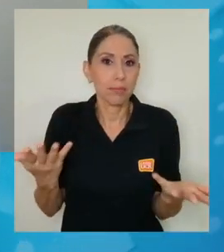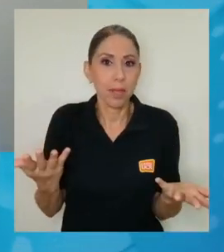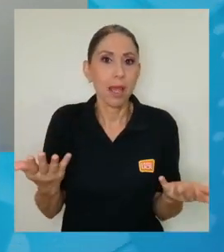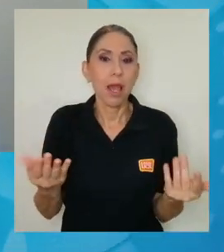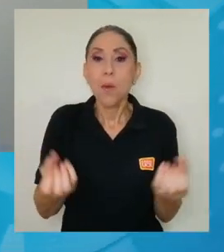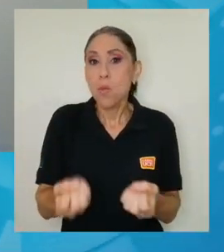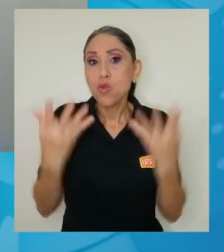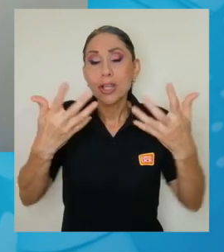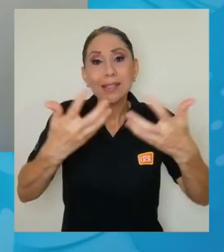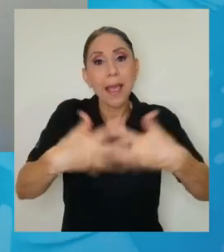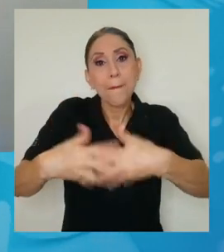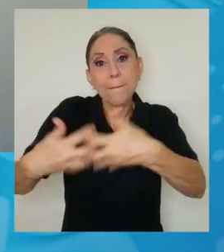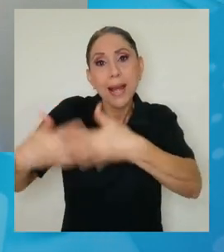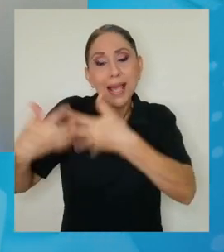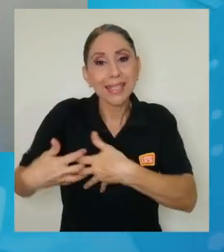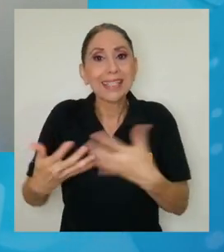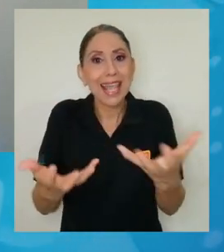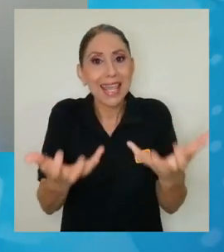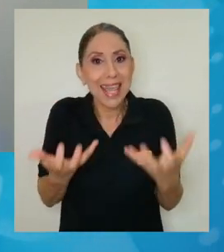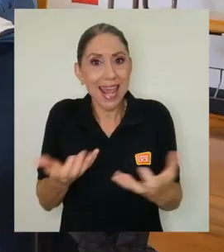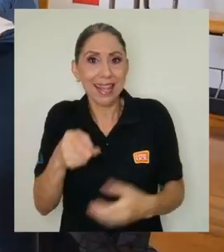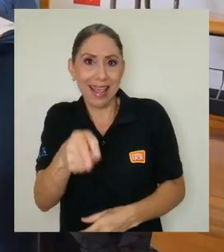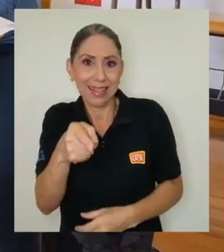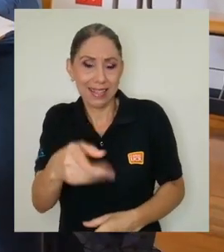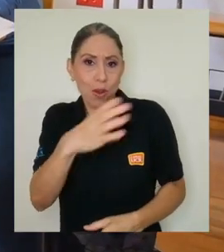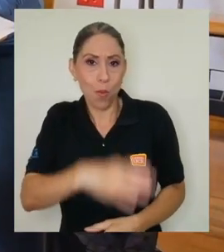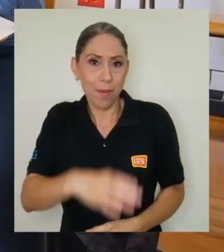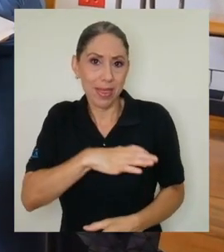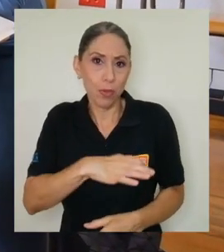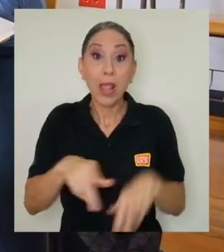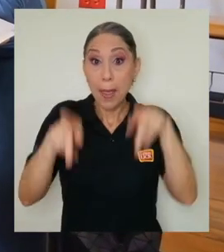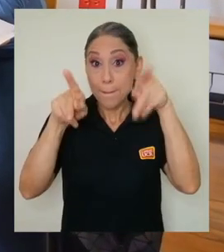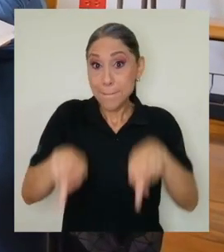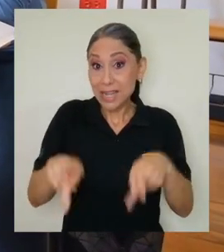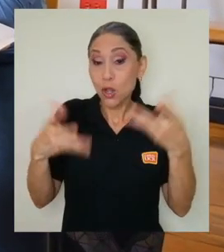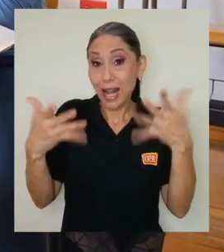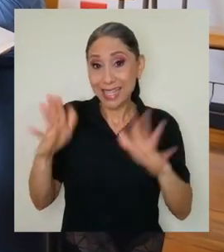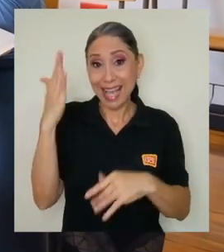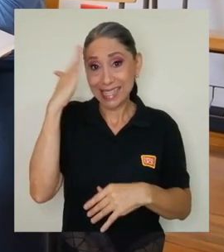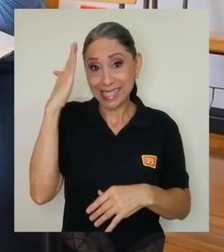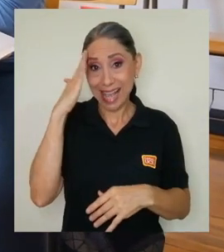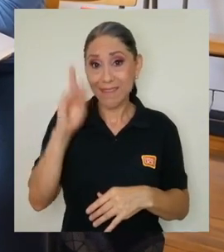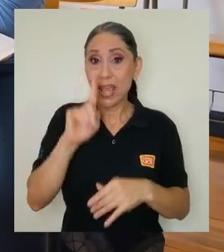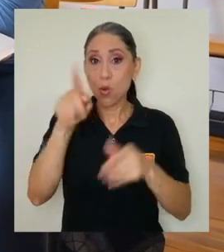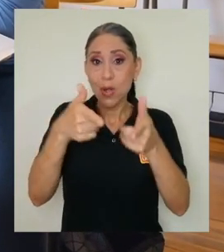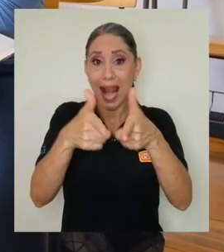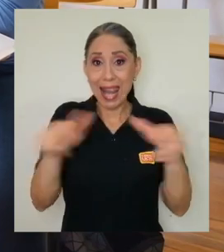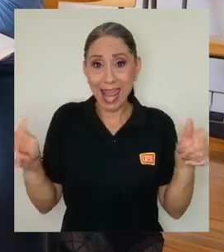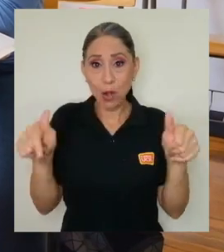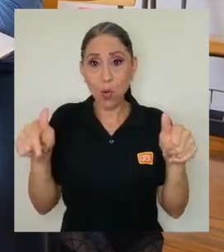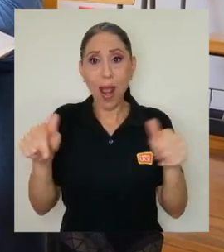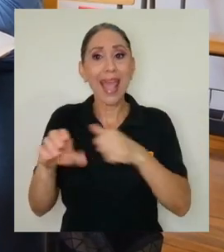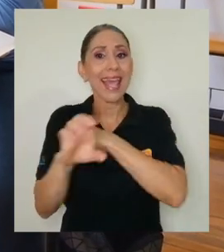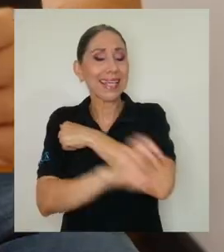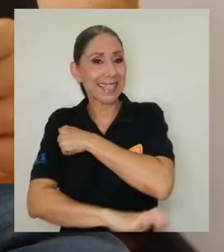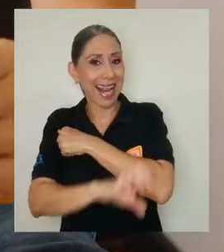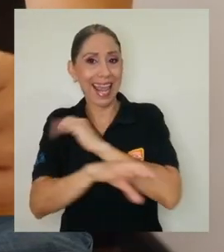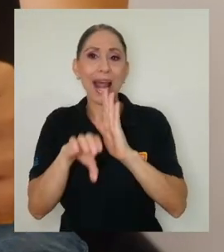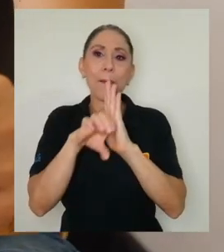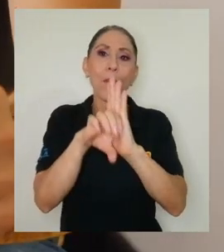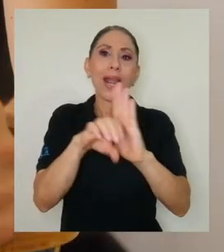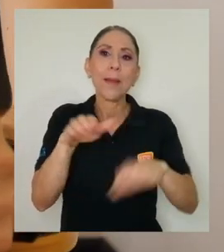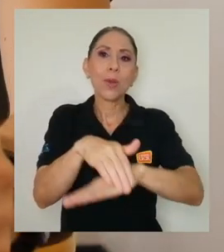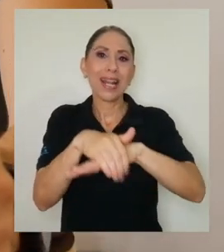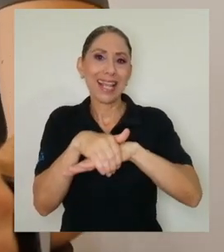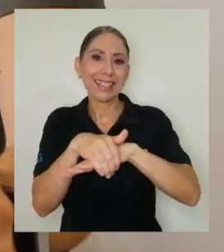buscando este complemento. Digamos, una persona que ya sabe una lengua extranjera como inglés y